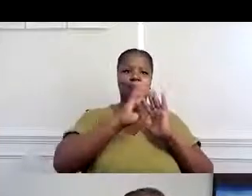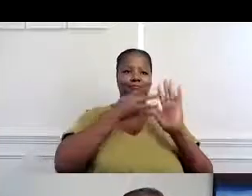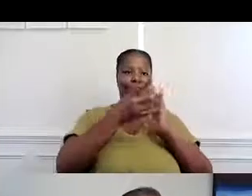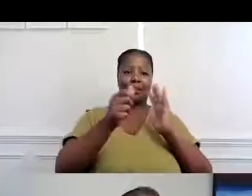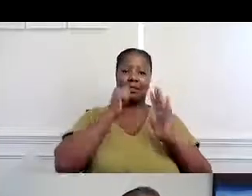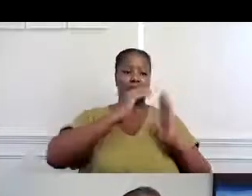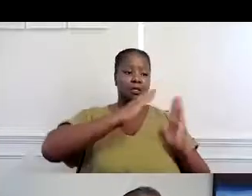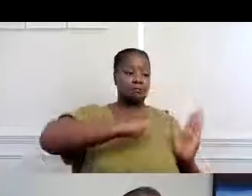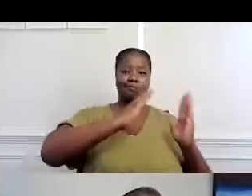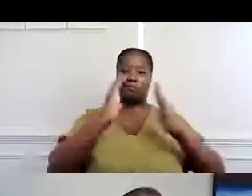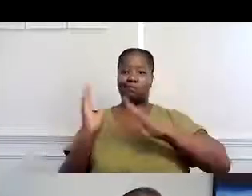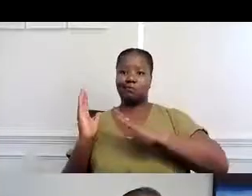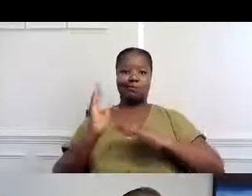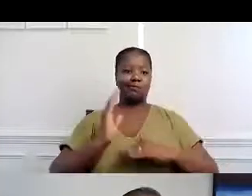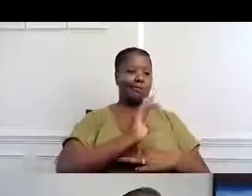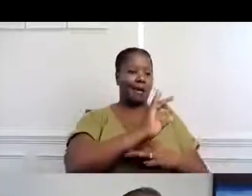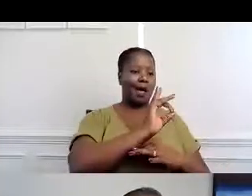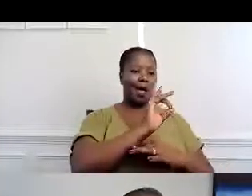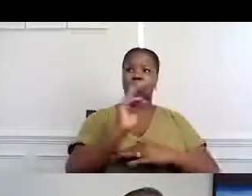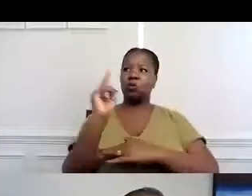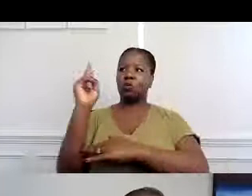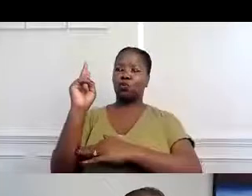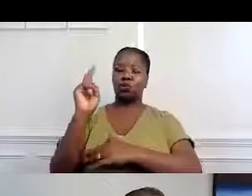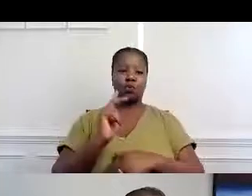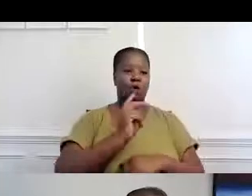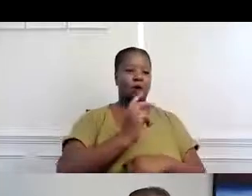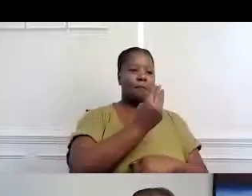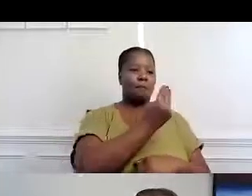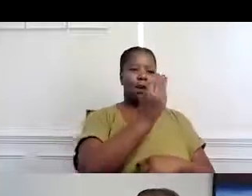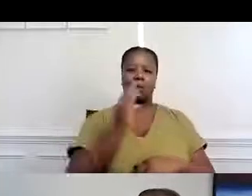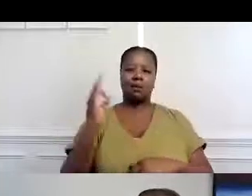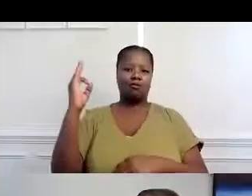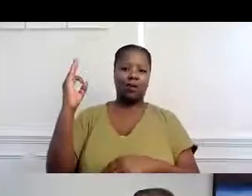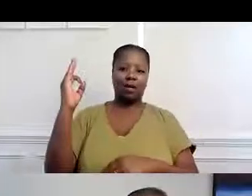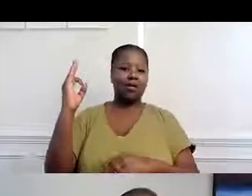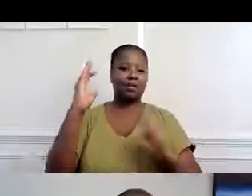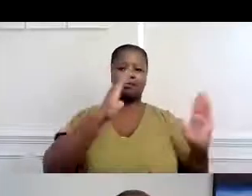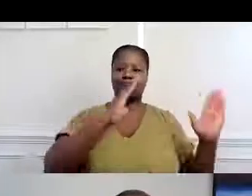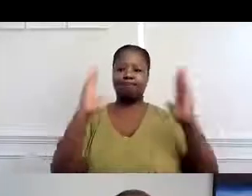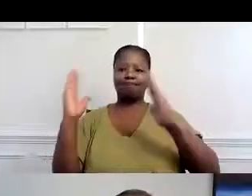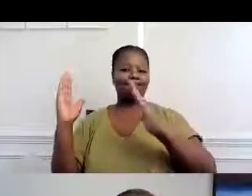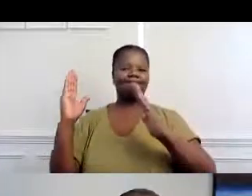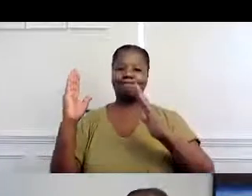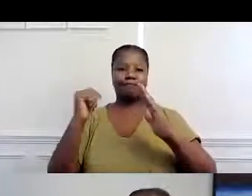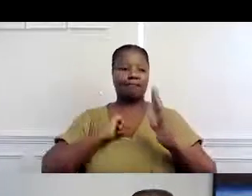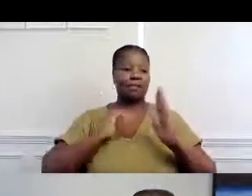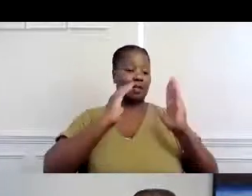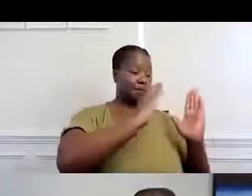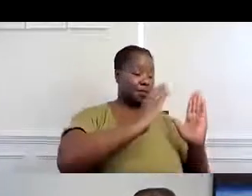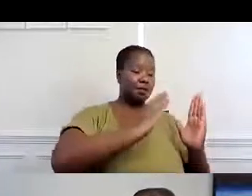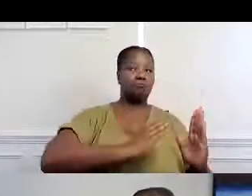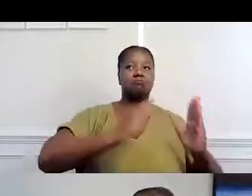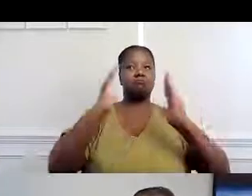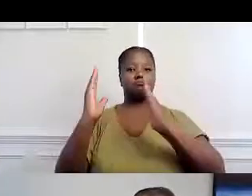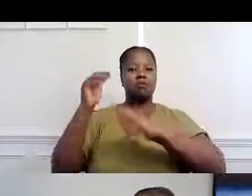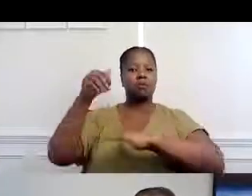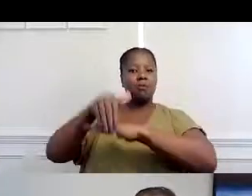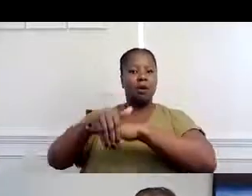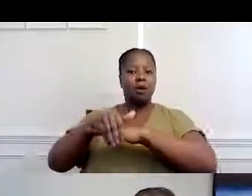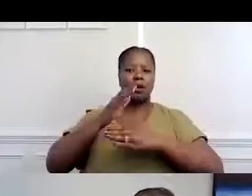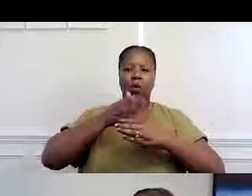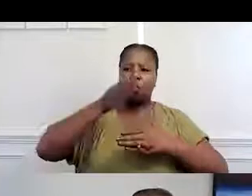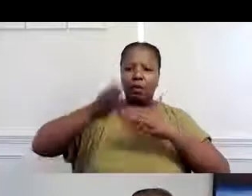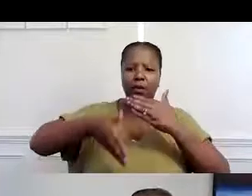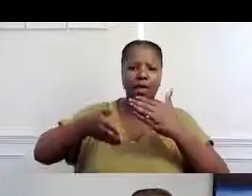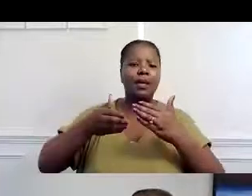de horarios diferentes. No siempre tiene que ser lunes a viernes, 8 a 2, ¿verdad? Podemos ver ahora